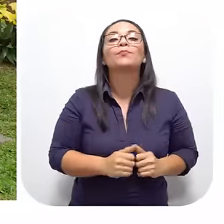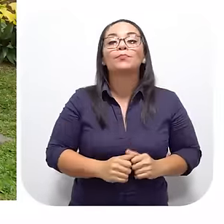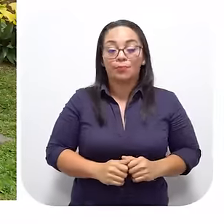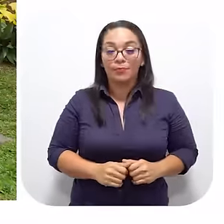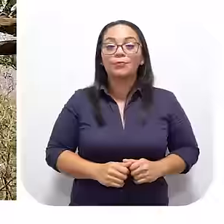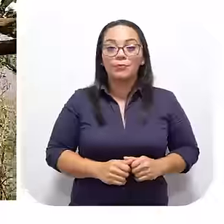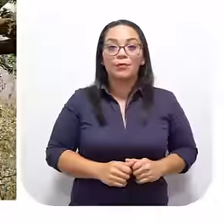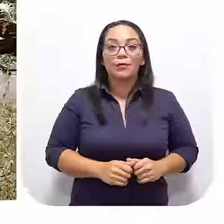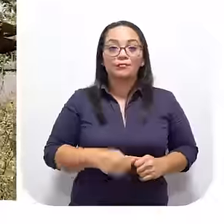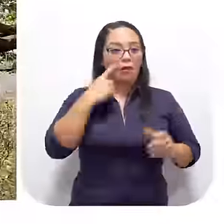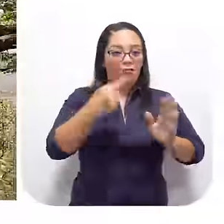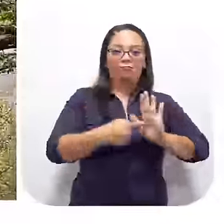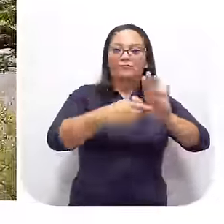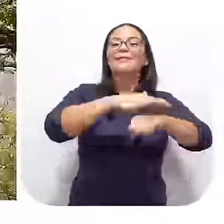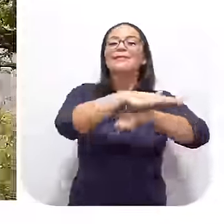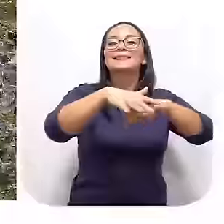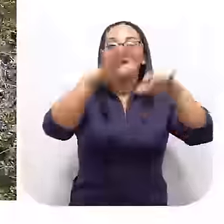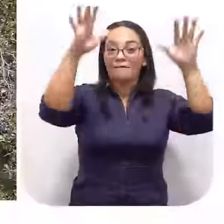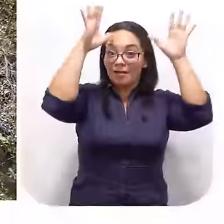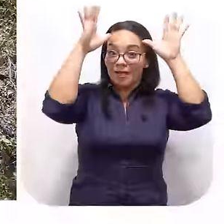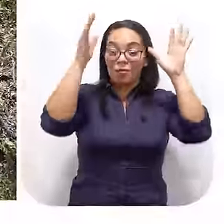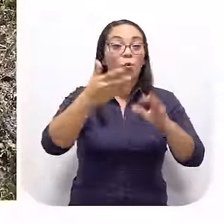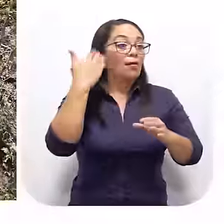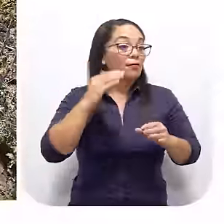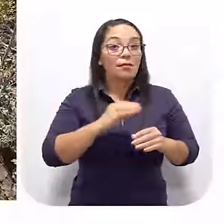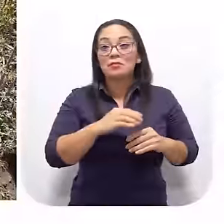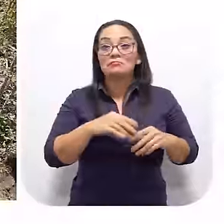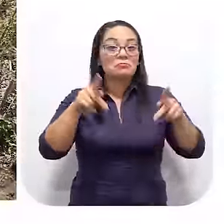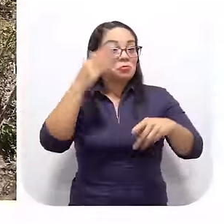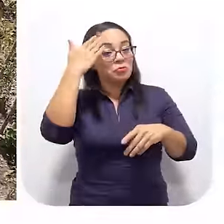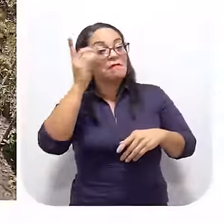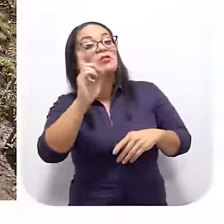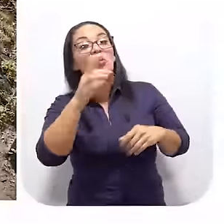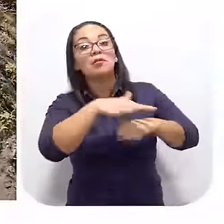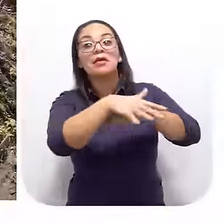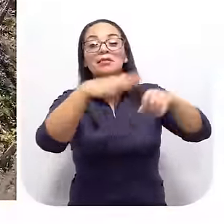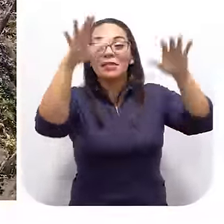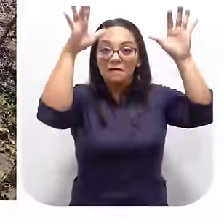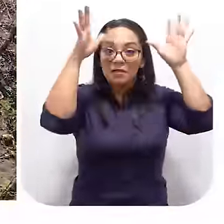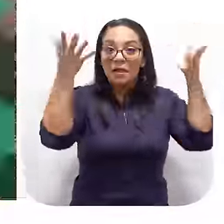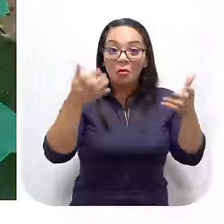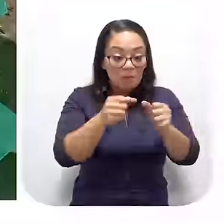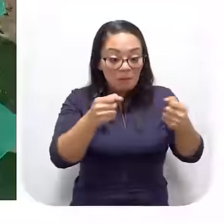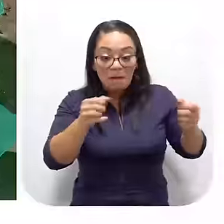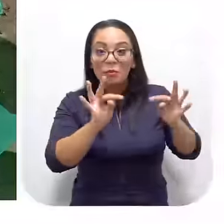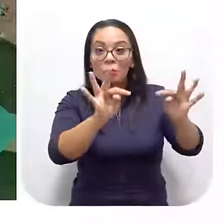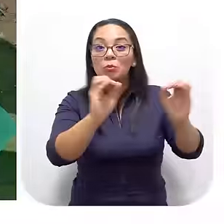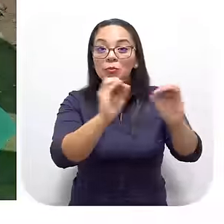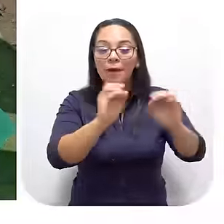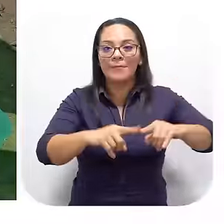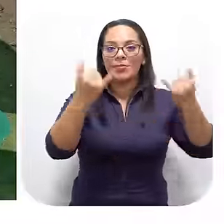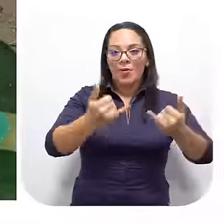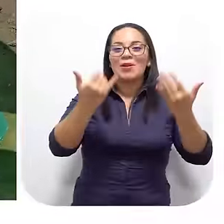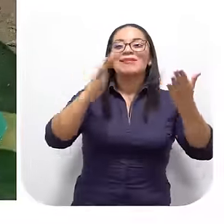Con Con exponer a Isla de Venado Porque ni siquiera Estaban En el mapa Turístico Pienso yo Y ahora